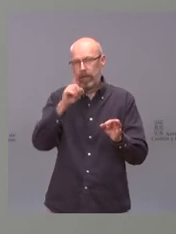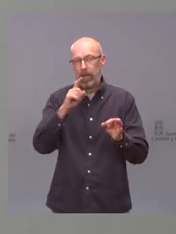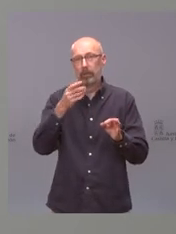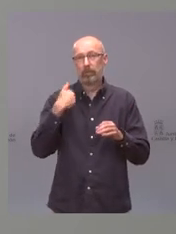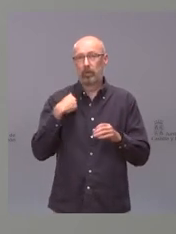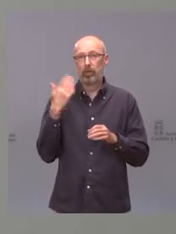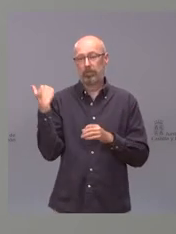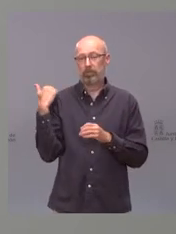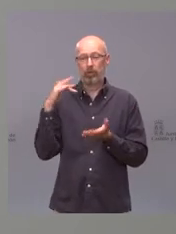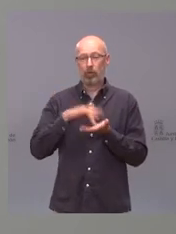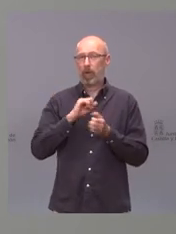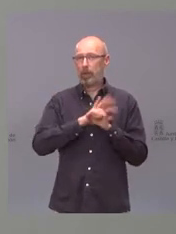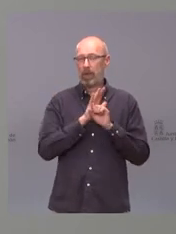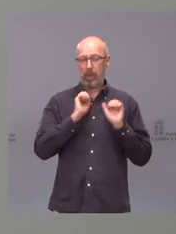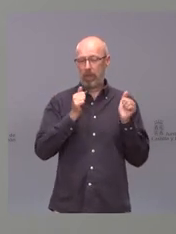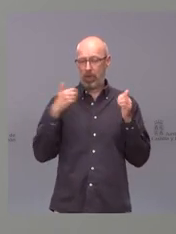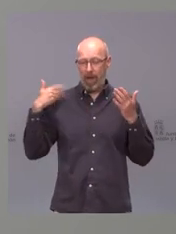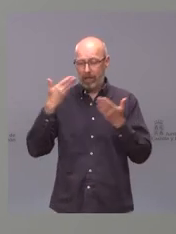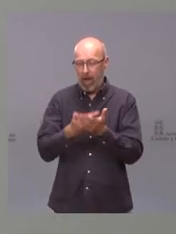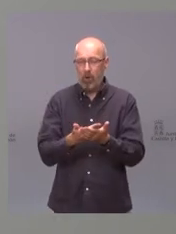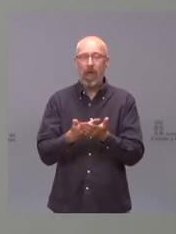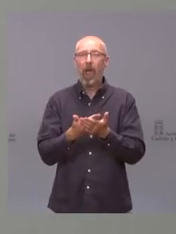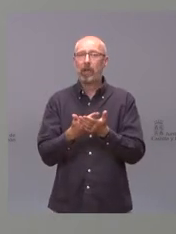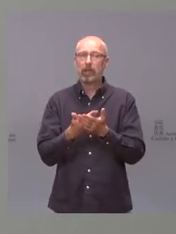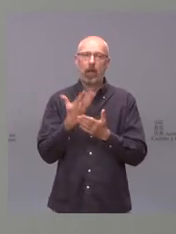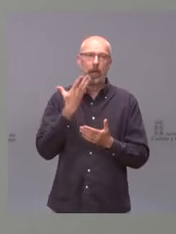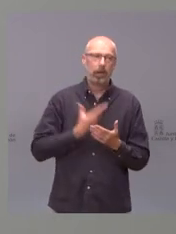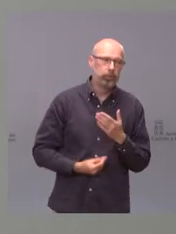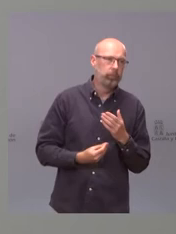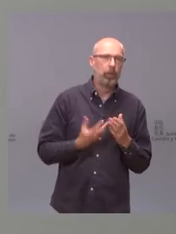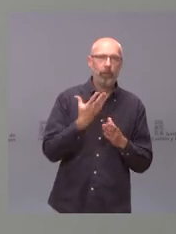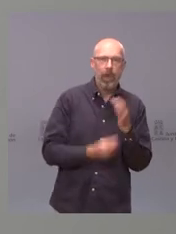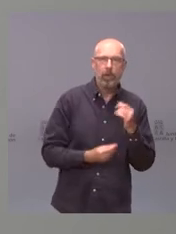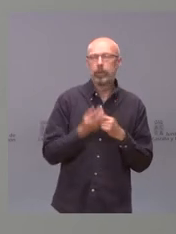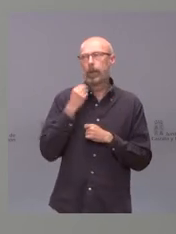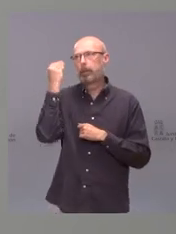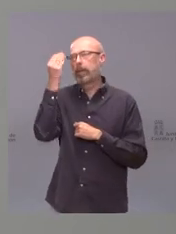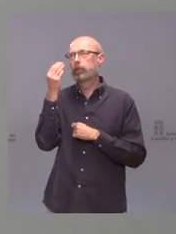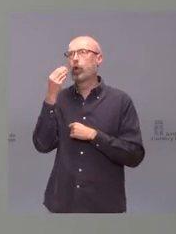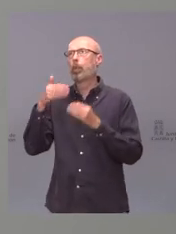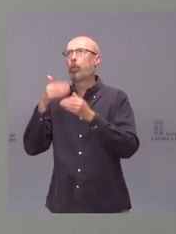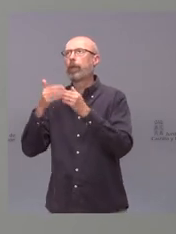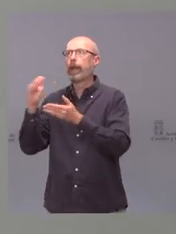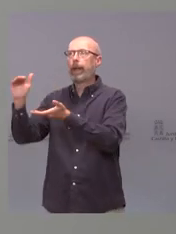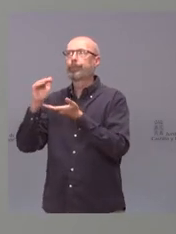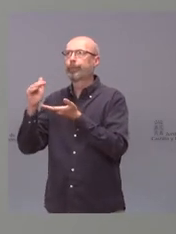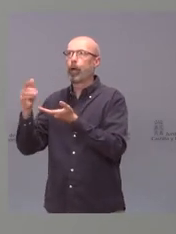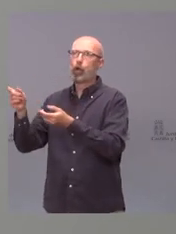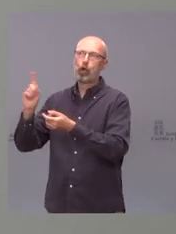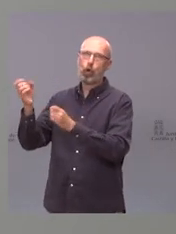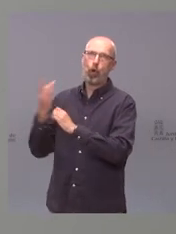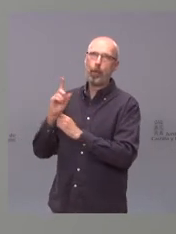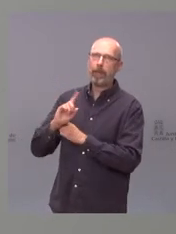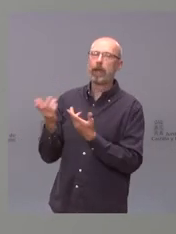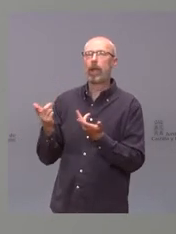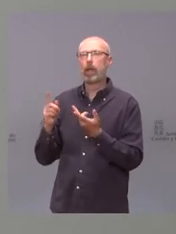decepciones cuando creo que voy a recibir Moderna no la recibimos cuando hasta CNK nos promete nos llega a la mitad entonces